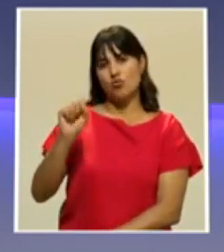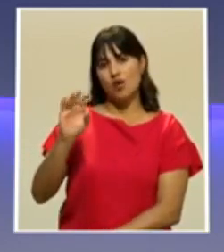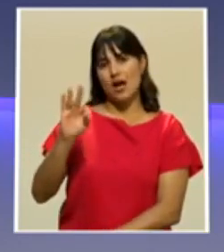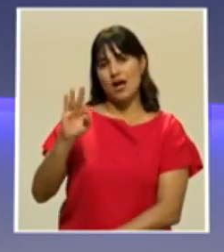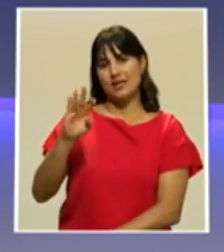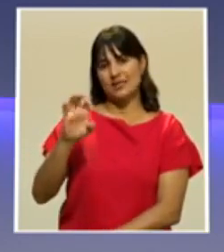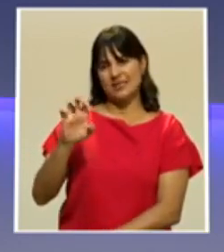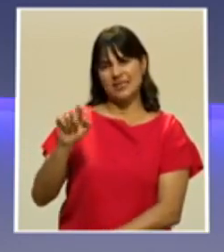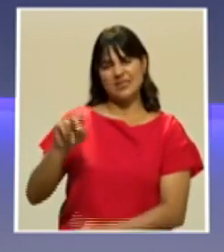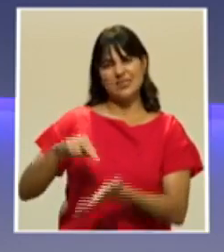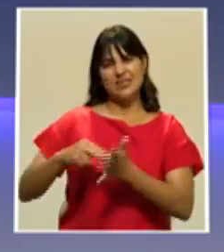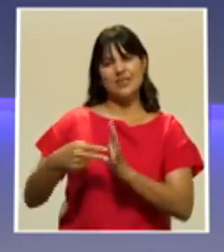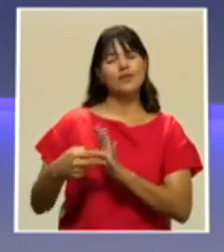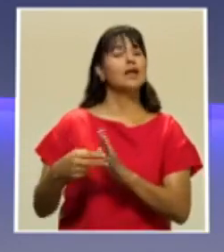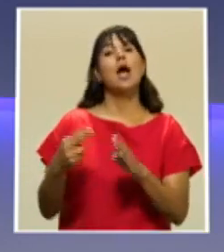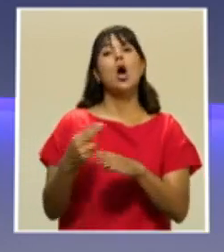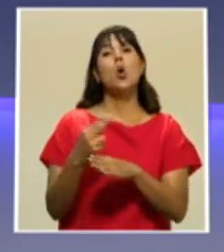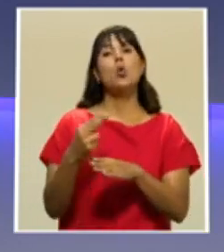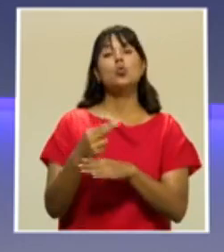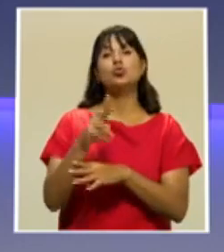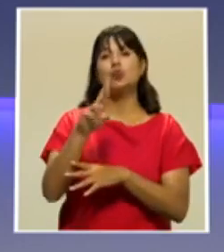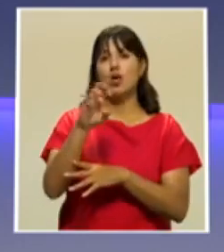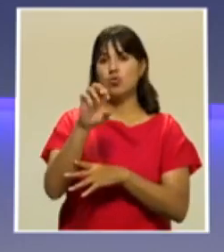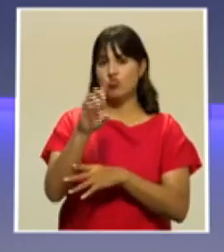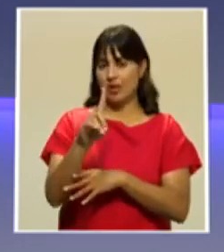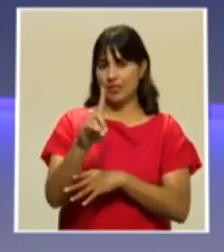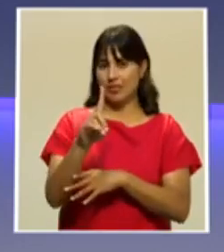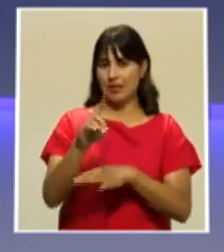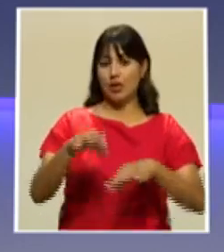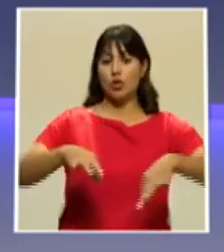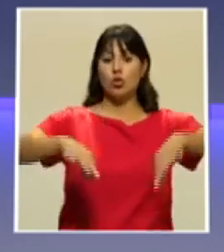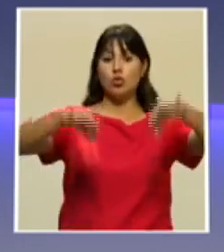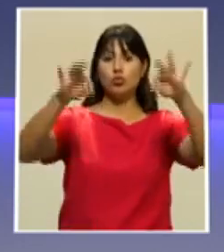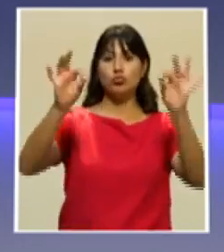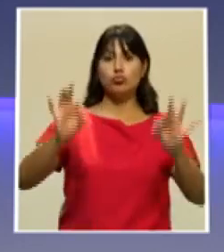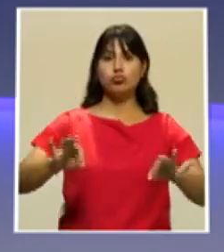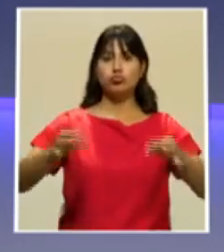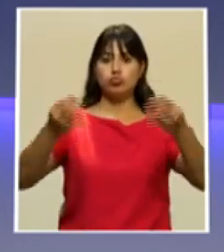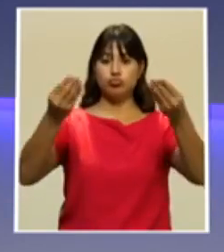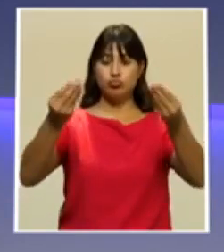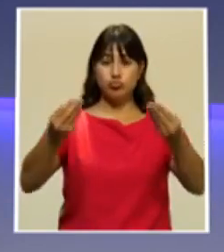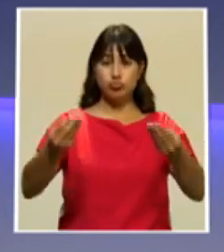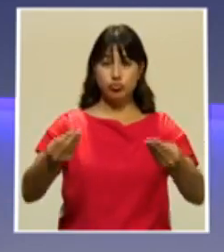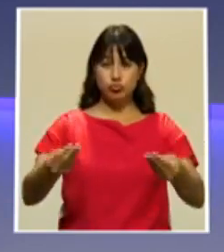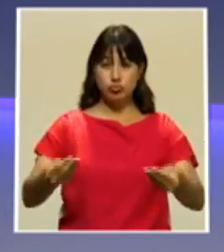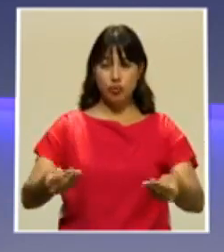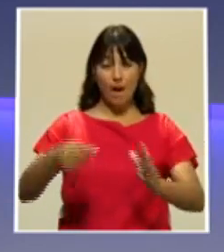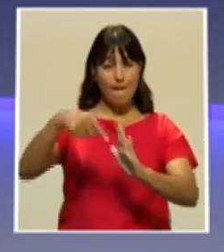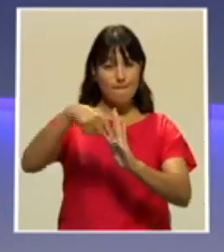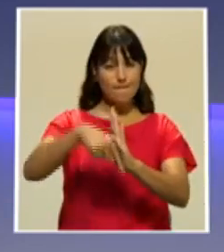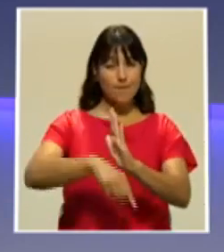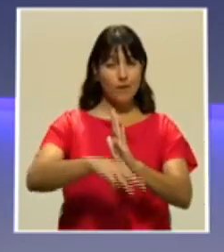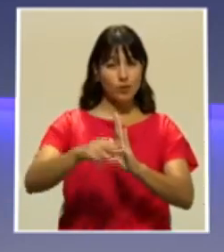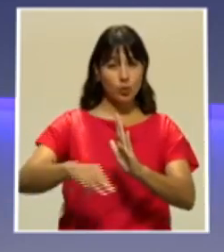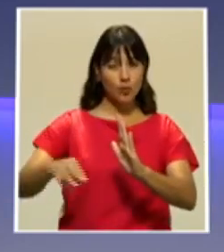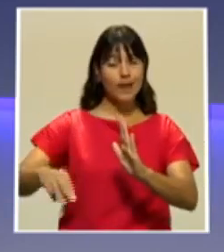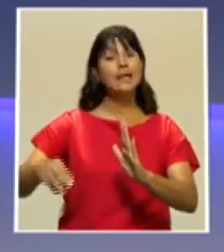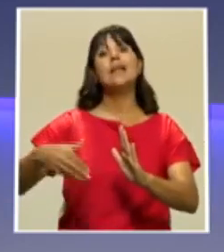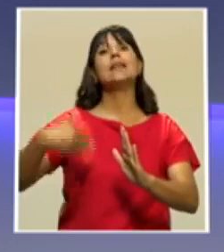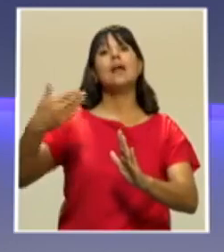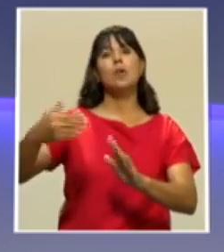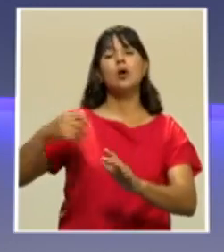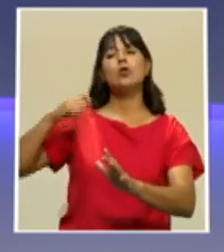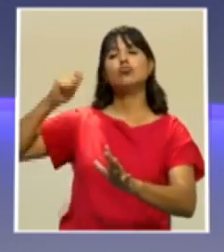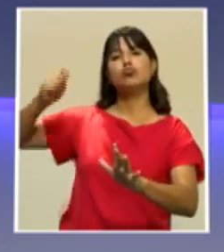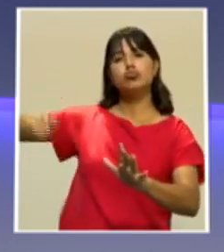utiliza una red a la que incorporan lastres para hundirla hasta el lecho marino y luego se arrastra con